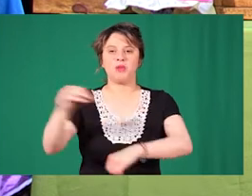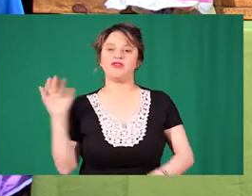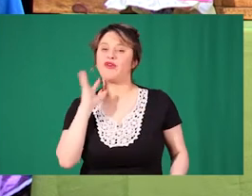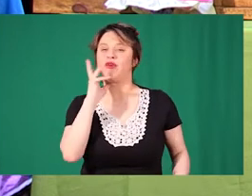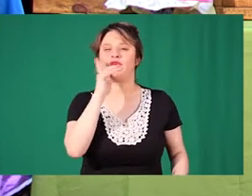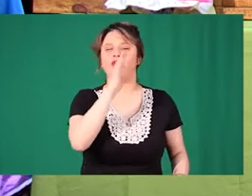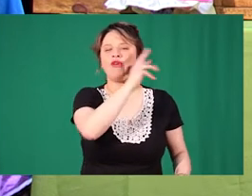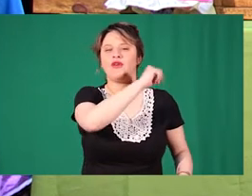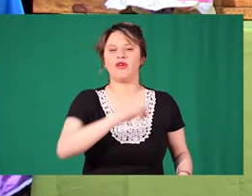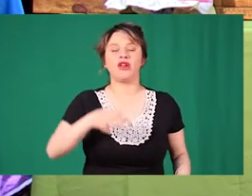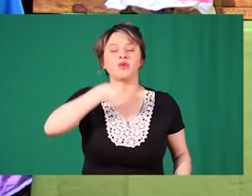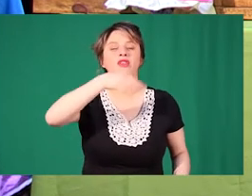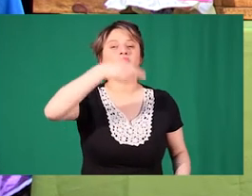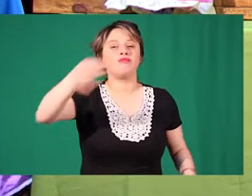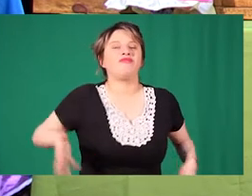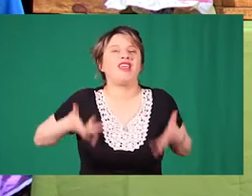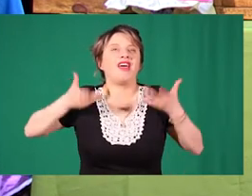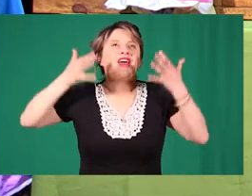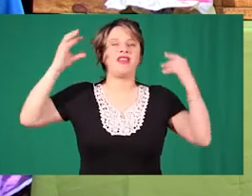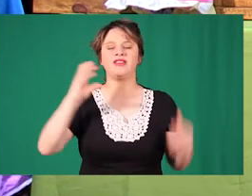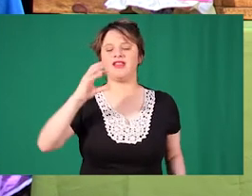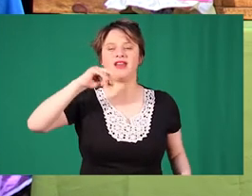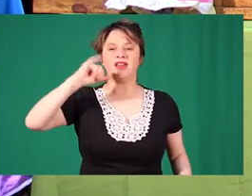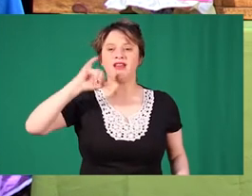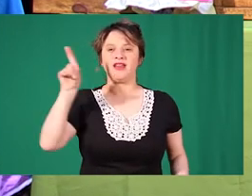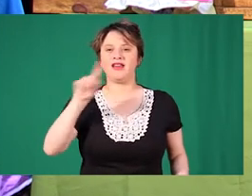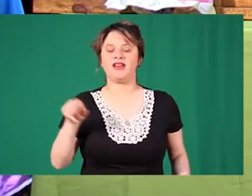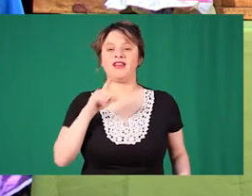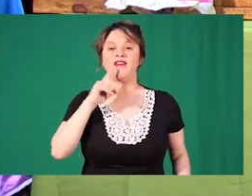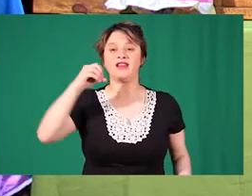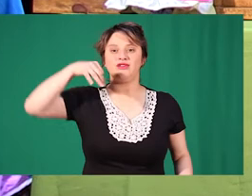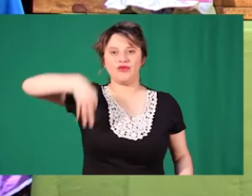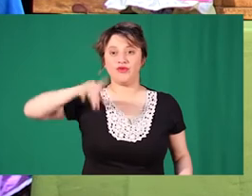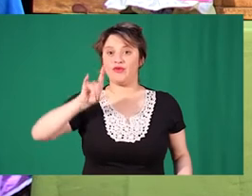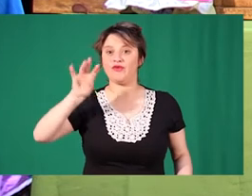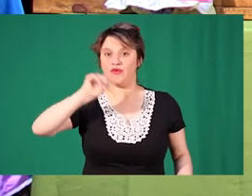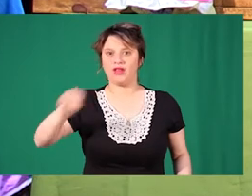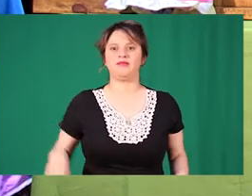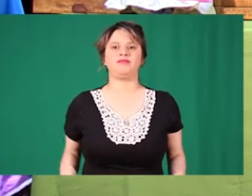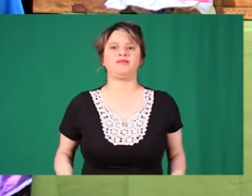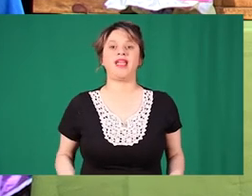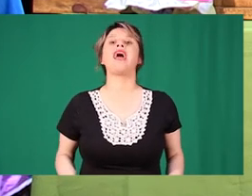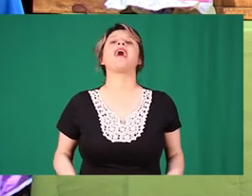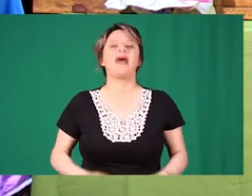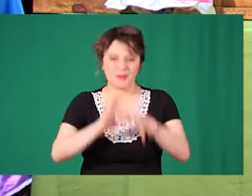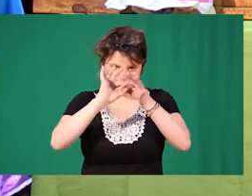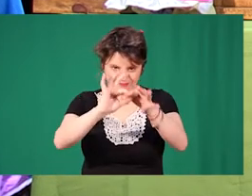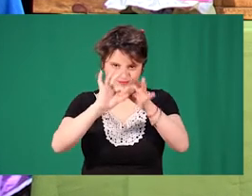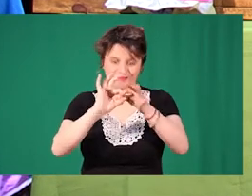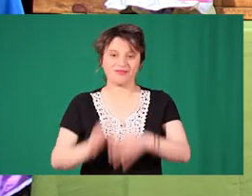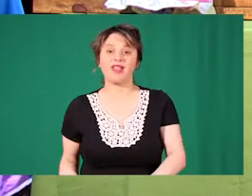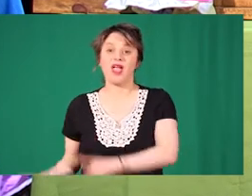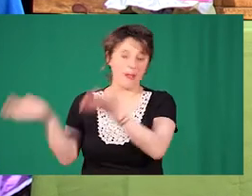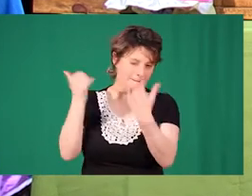escuchan ¡Cristo fue! ¡Cristo fue! De ahí su nombre Ya, muchas gracias Ahora sí que me queda